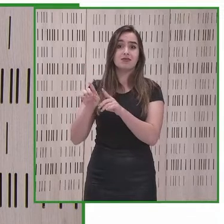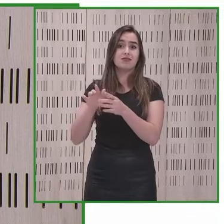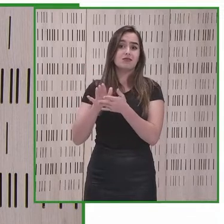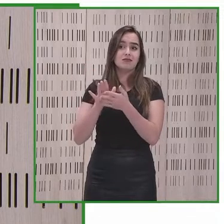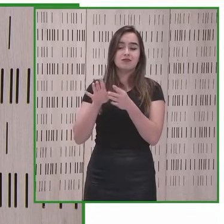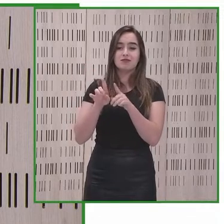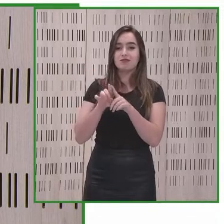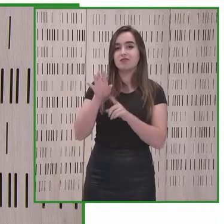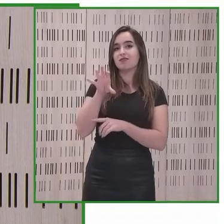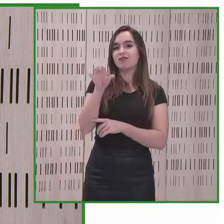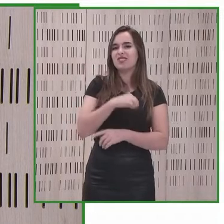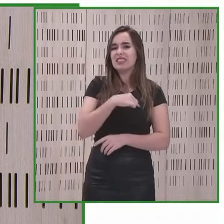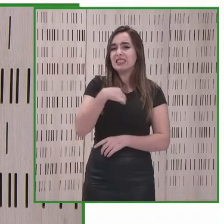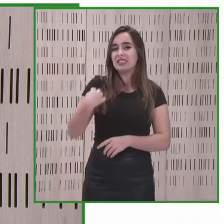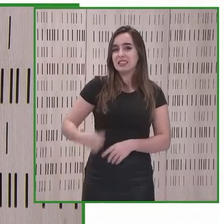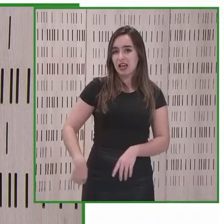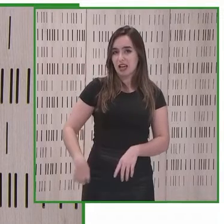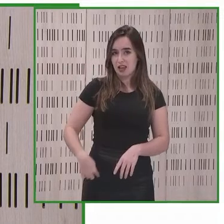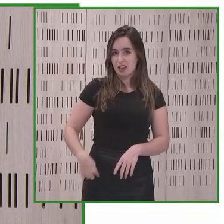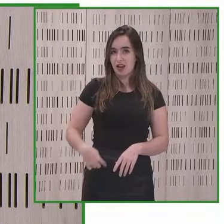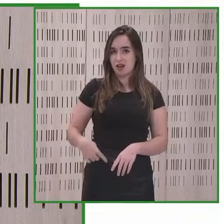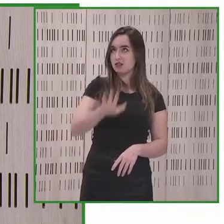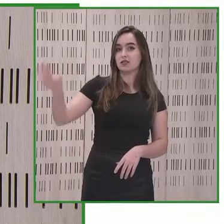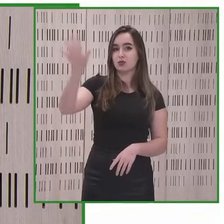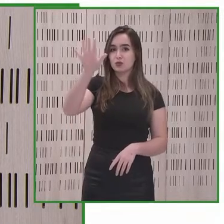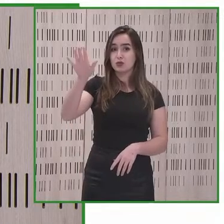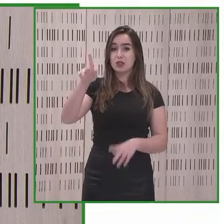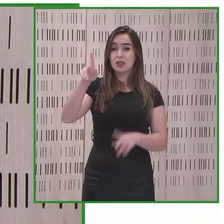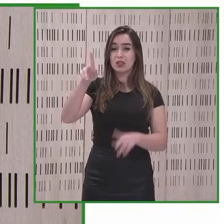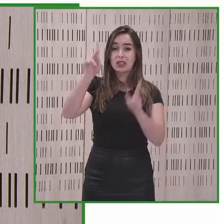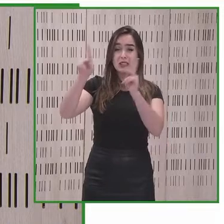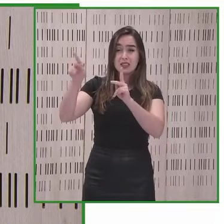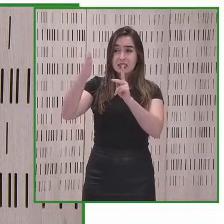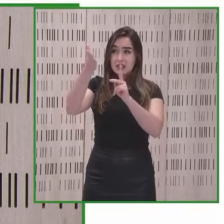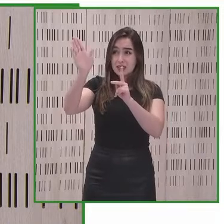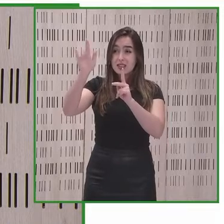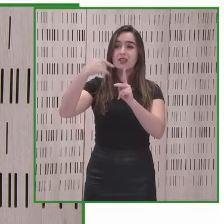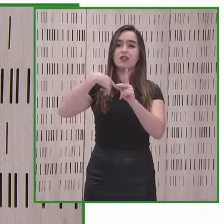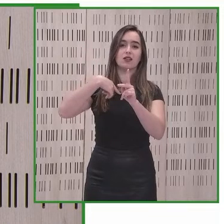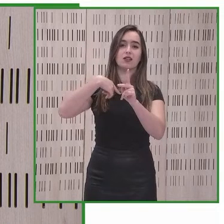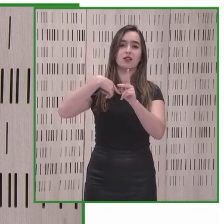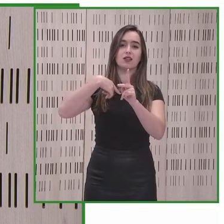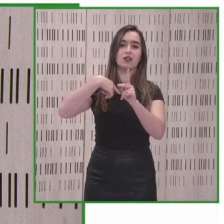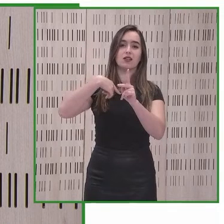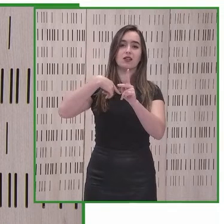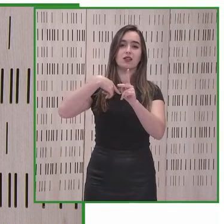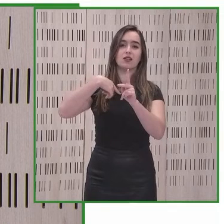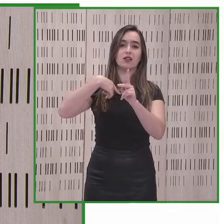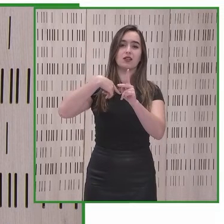imaginaos todo en China, personas con discapacidad completamente escubidas, pero desde luego,